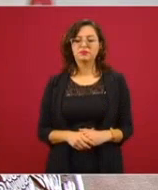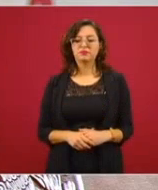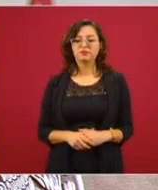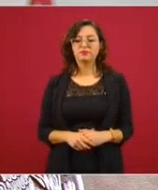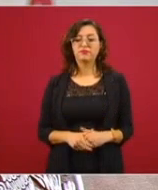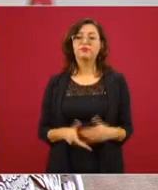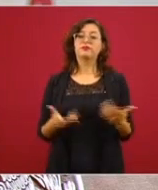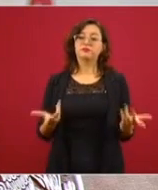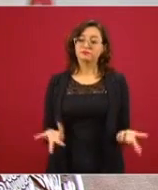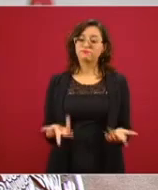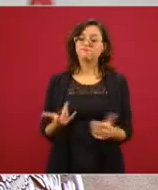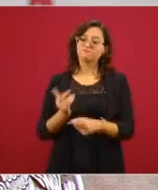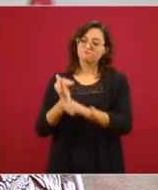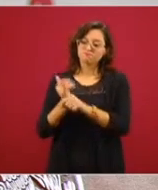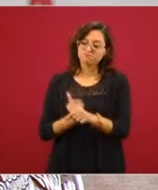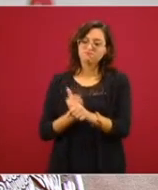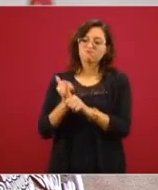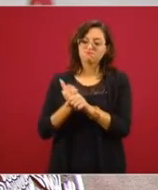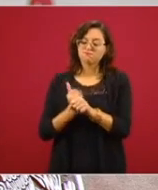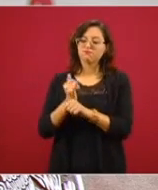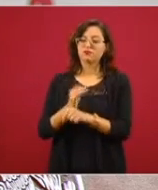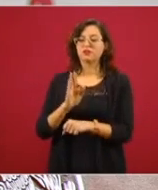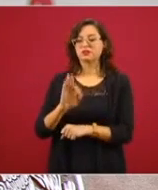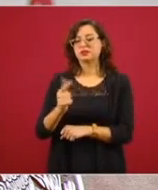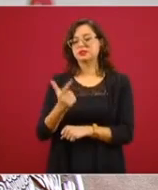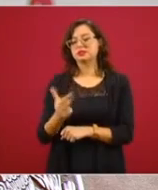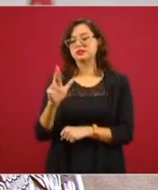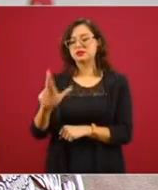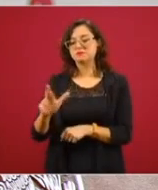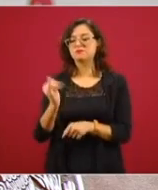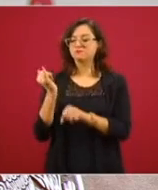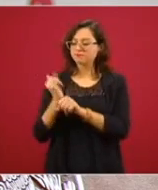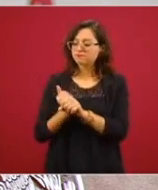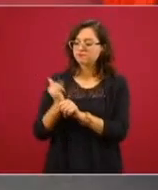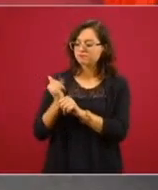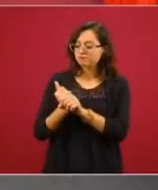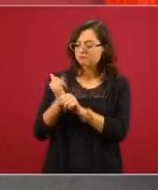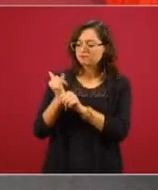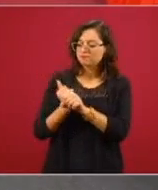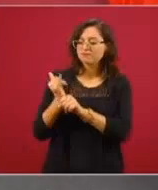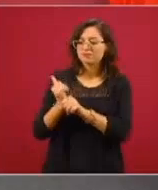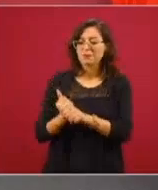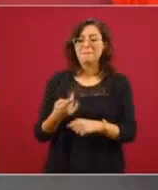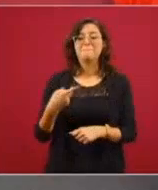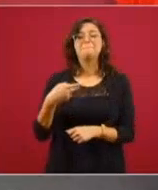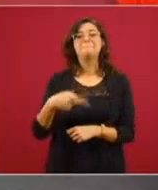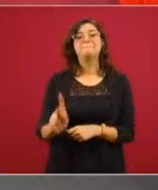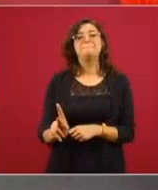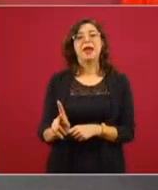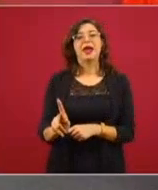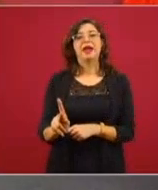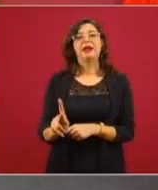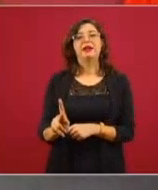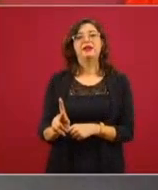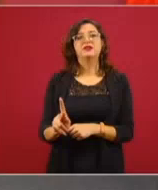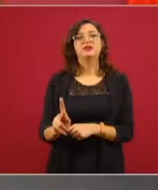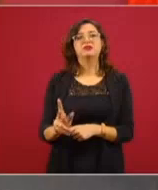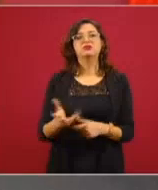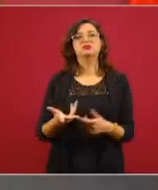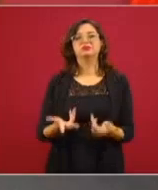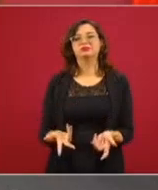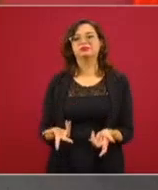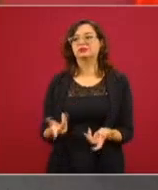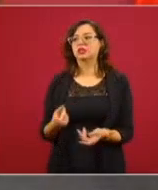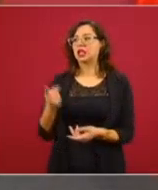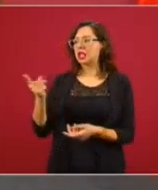se está haciendo la investigación la fiscalía, pero son de las cosas que van a